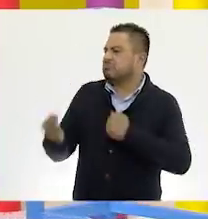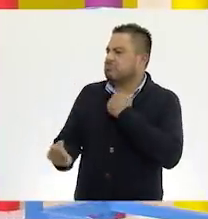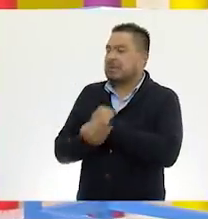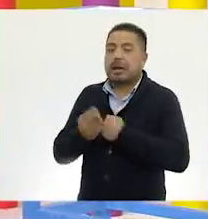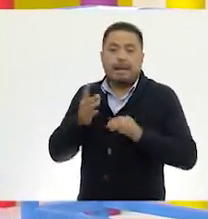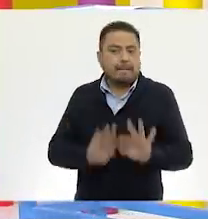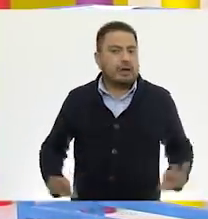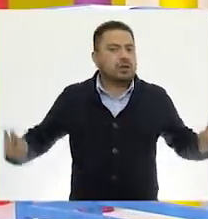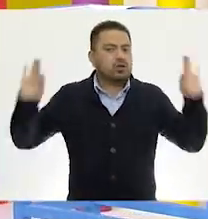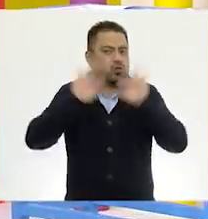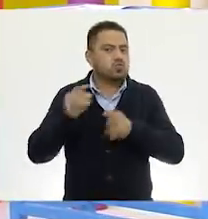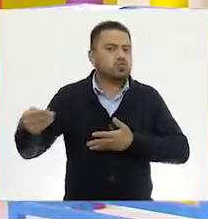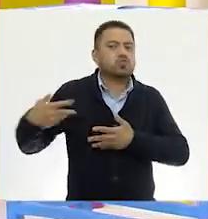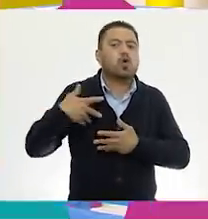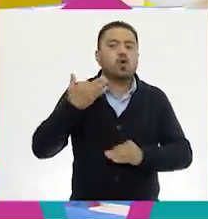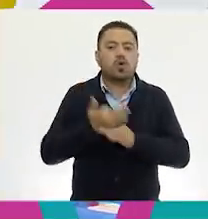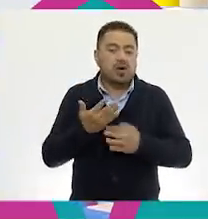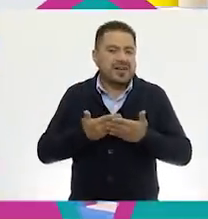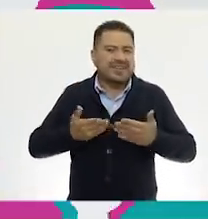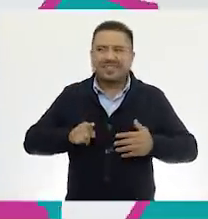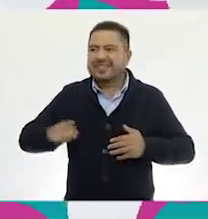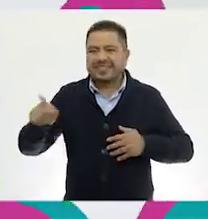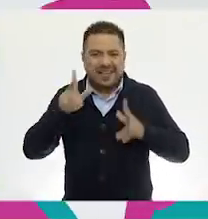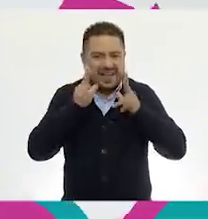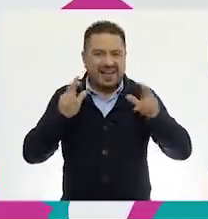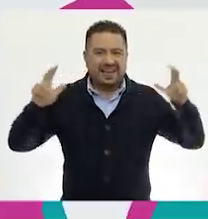muy importante que darnos. ¡Vamos contigo, Ajo Listo!